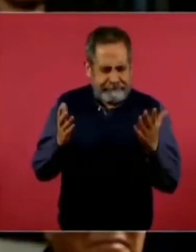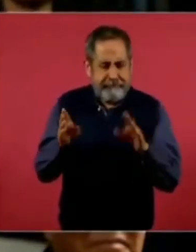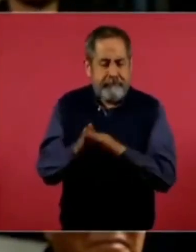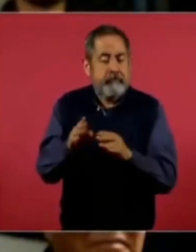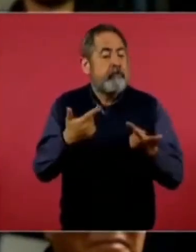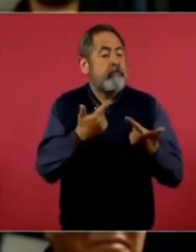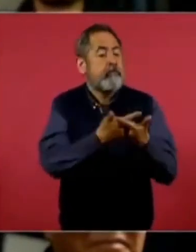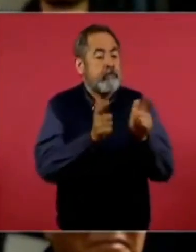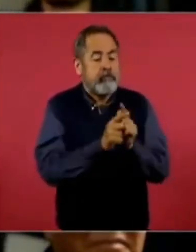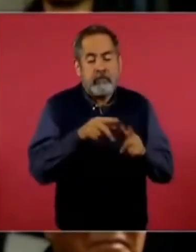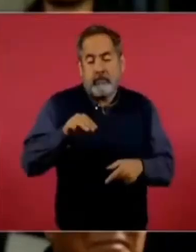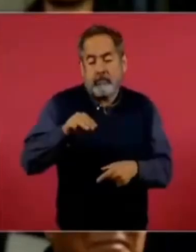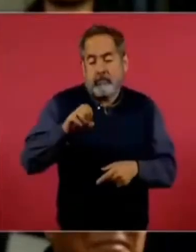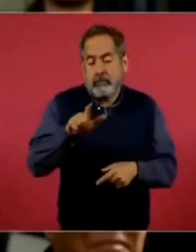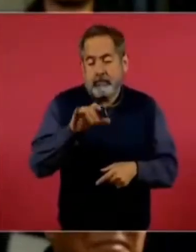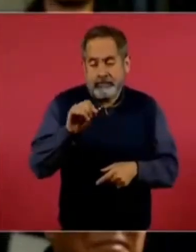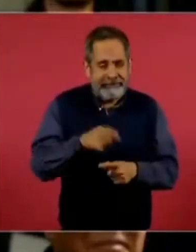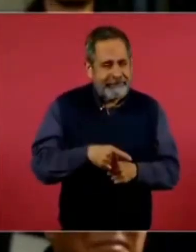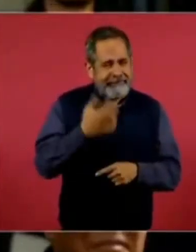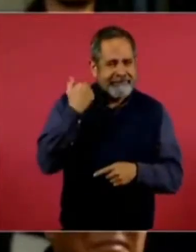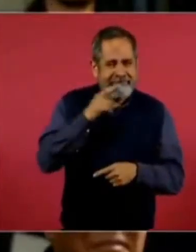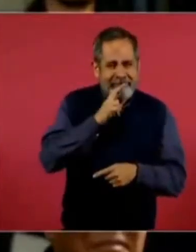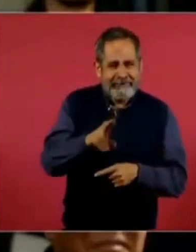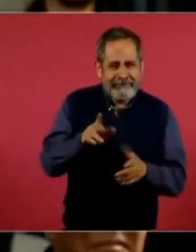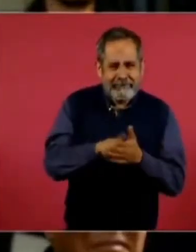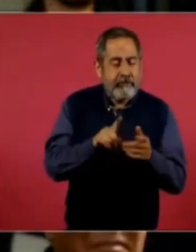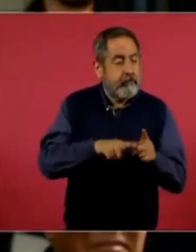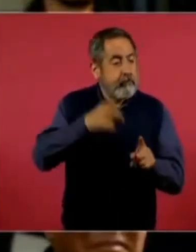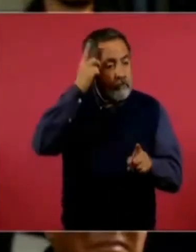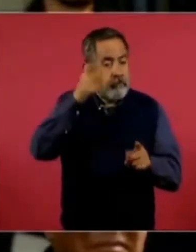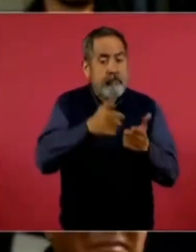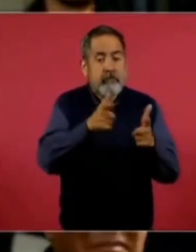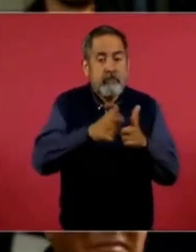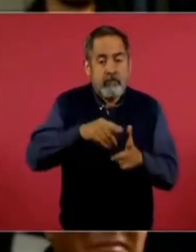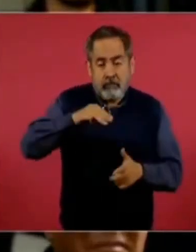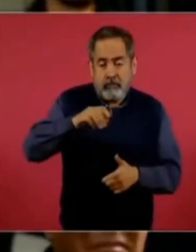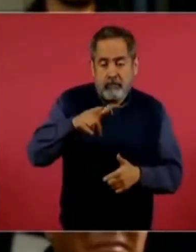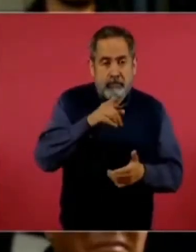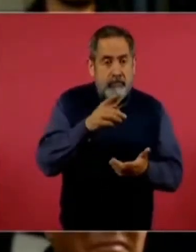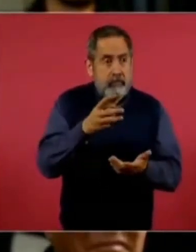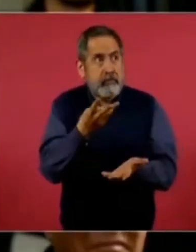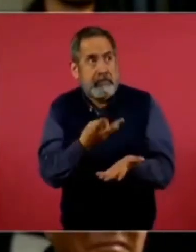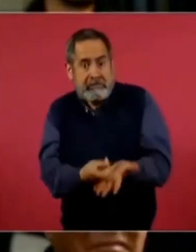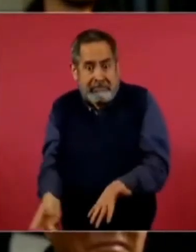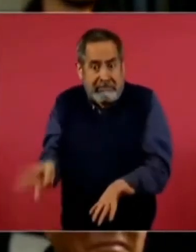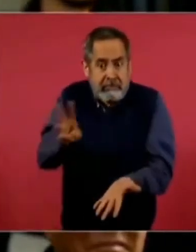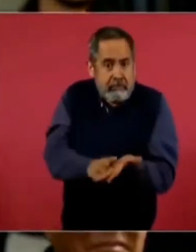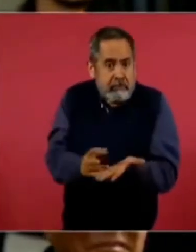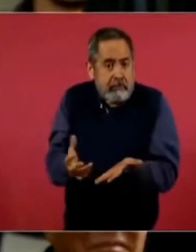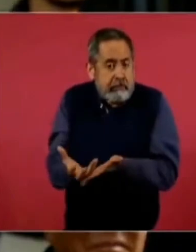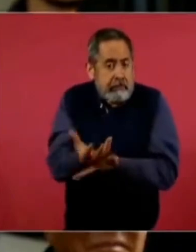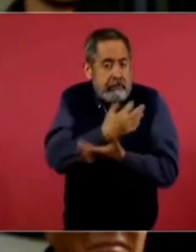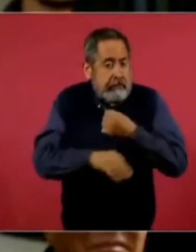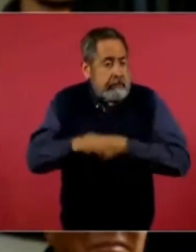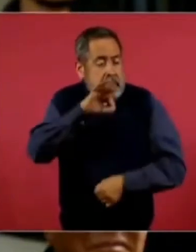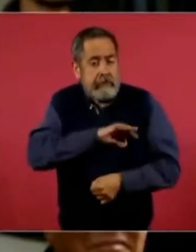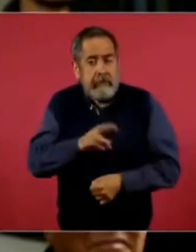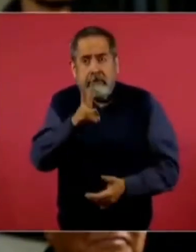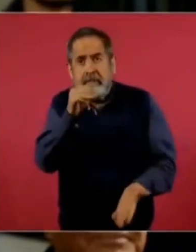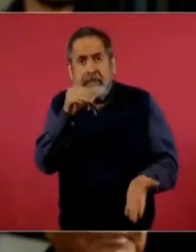México, de acuerdo al reporte que había, el dueño de Grupo México multiplicó casi por mil su fortuna, pasó de 3 mil